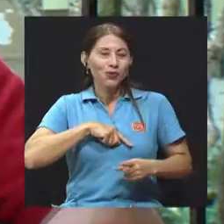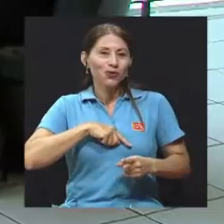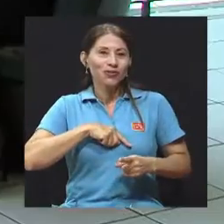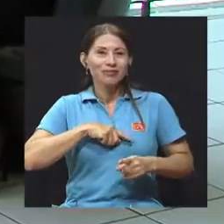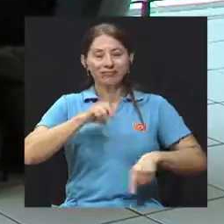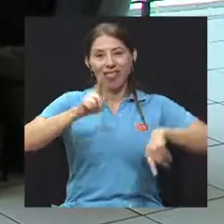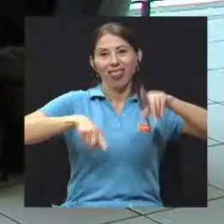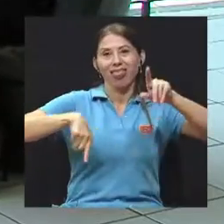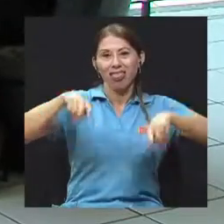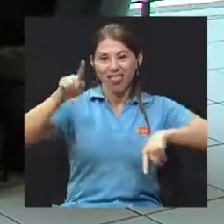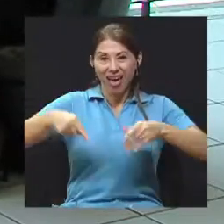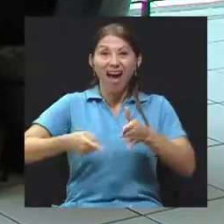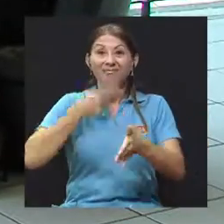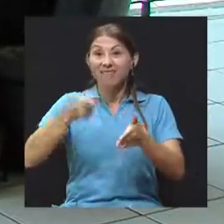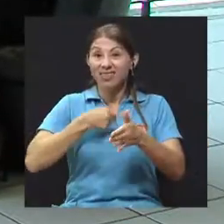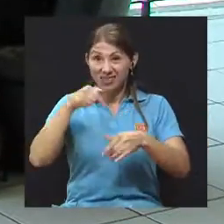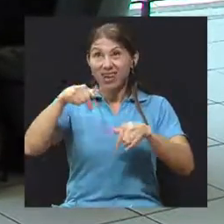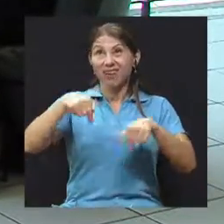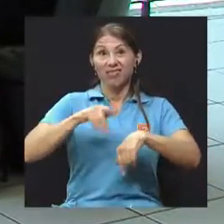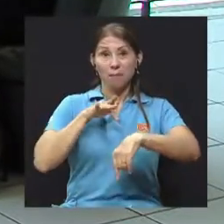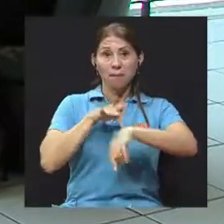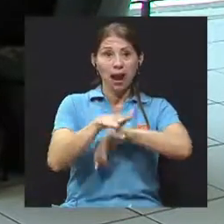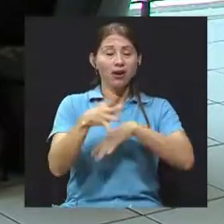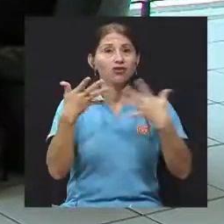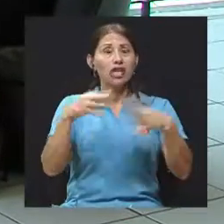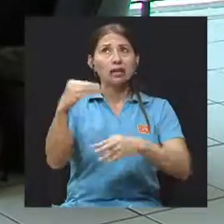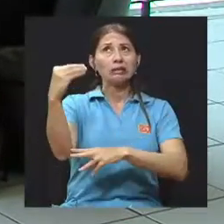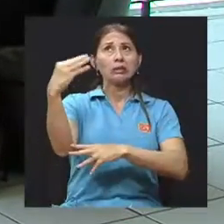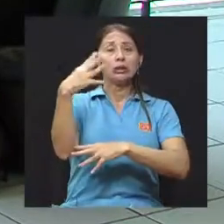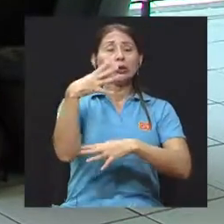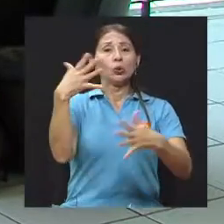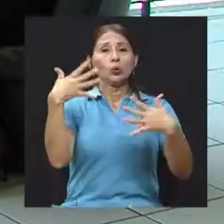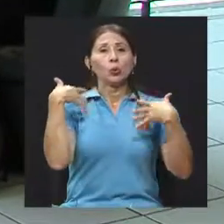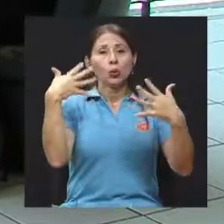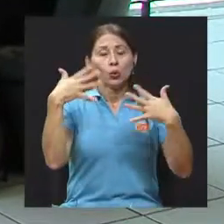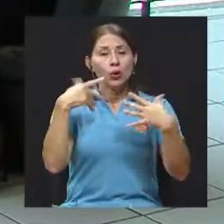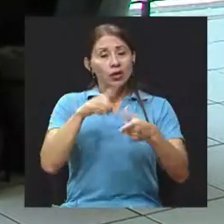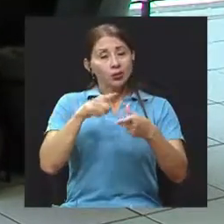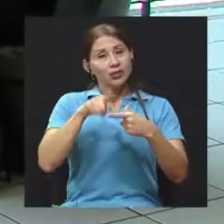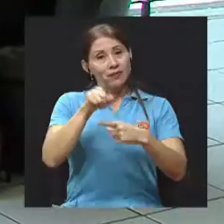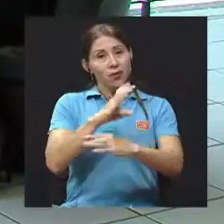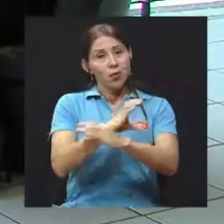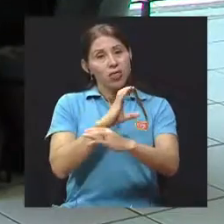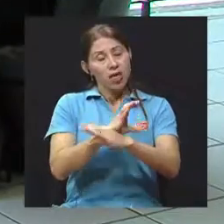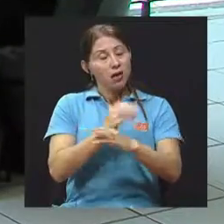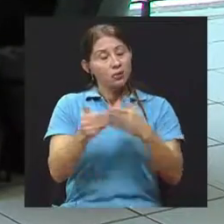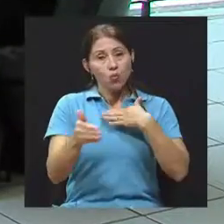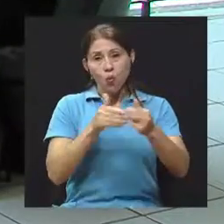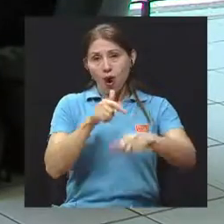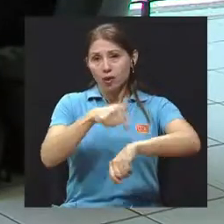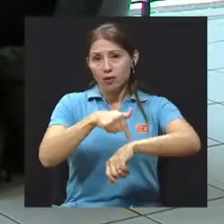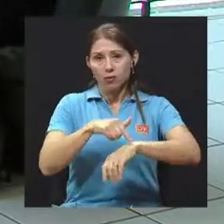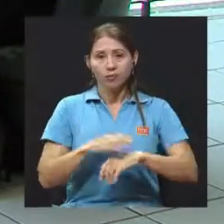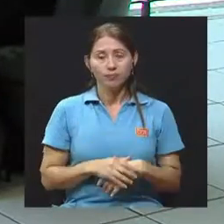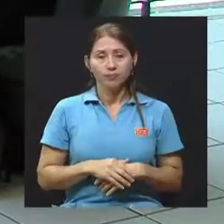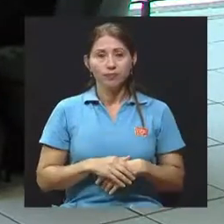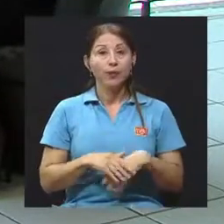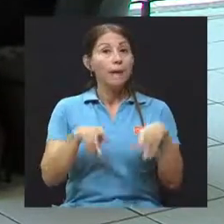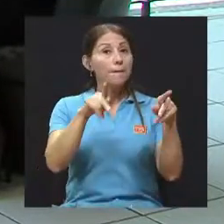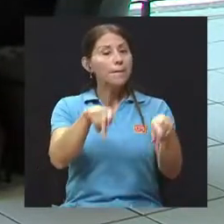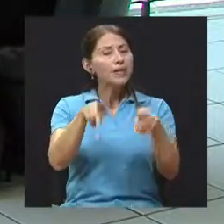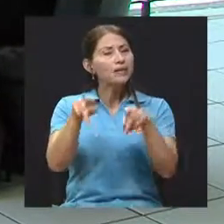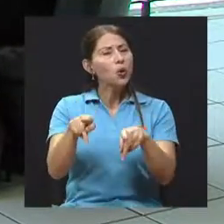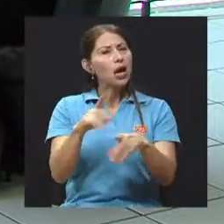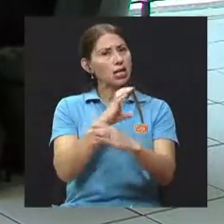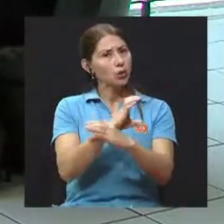temprano a las 8 de la mañana ya el sol es muy fuerte. Doctor, y una persona que tenga todos